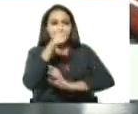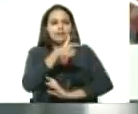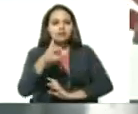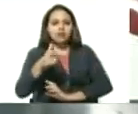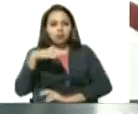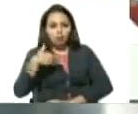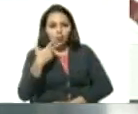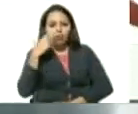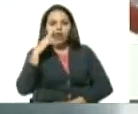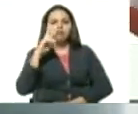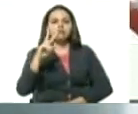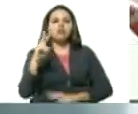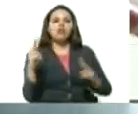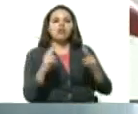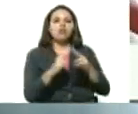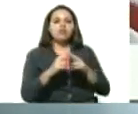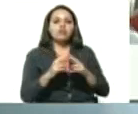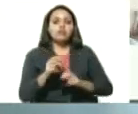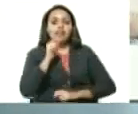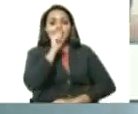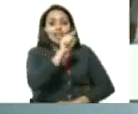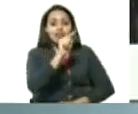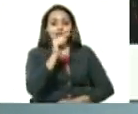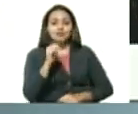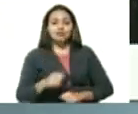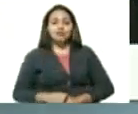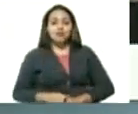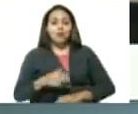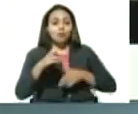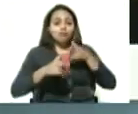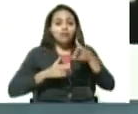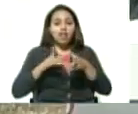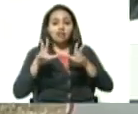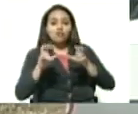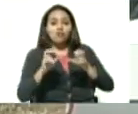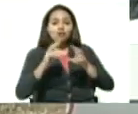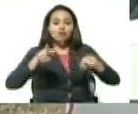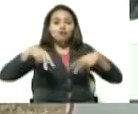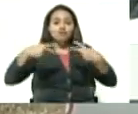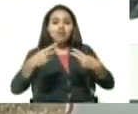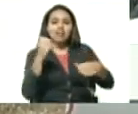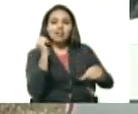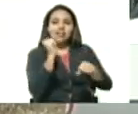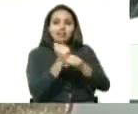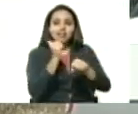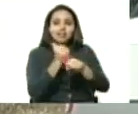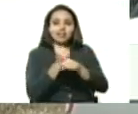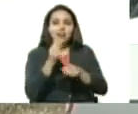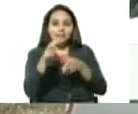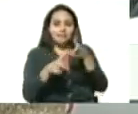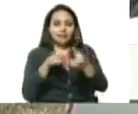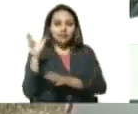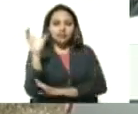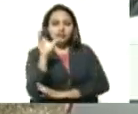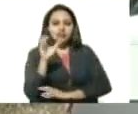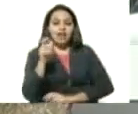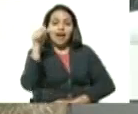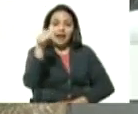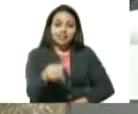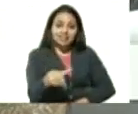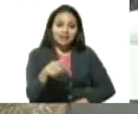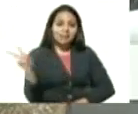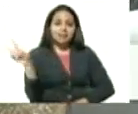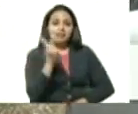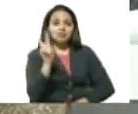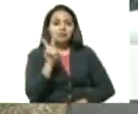conocer que ese ha sido un tren que ha sido recuperado y trabajado por sus trabajadores del Metro de Caracas aquí en